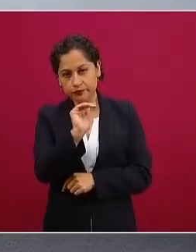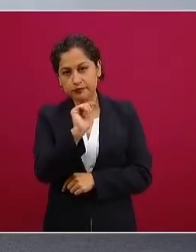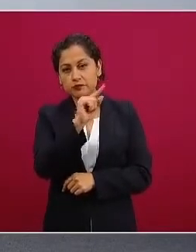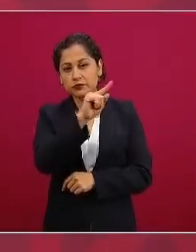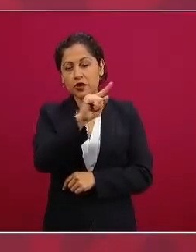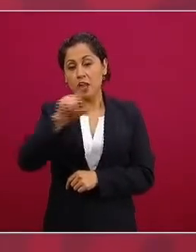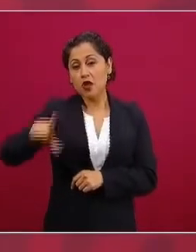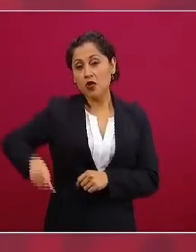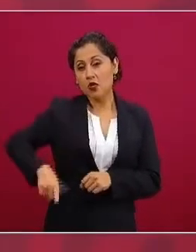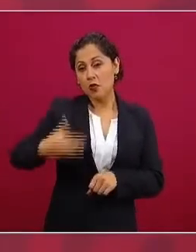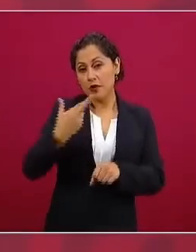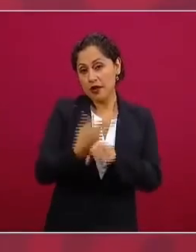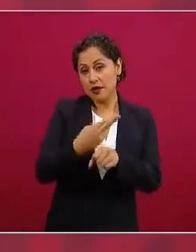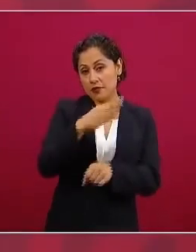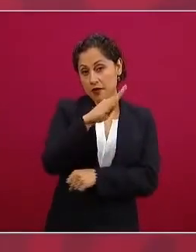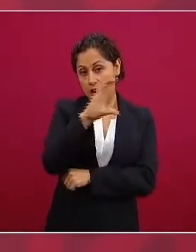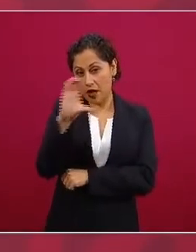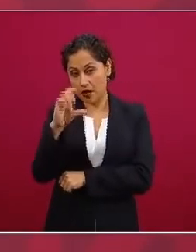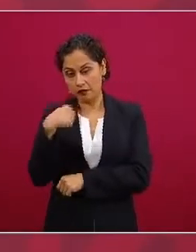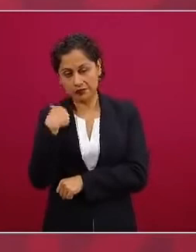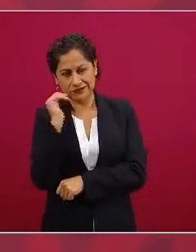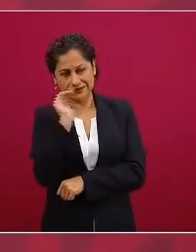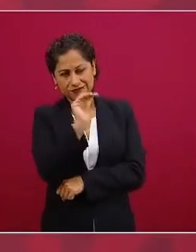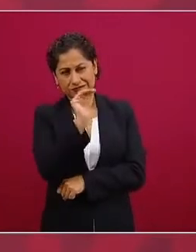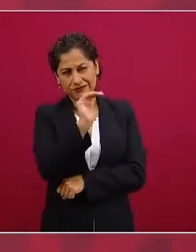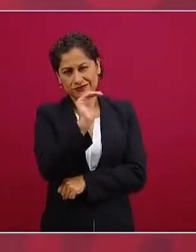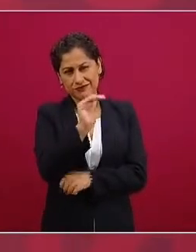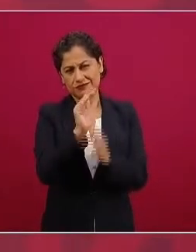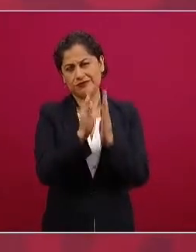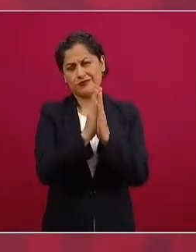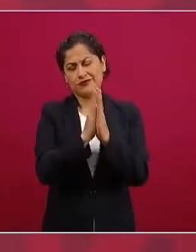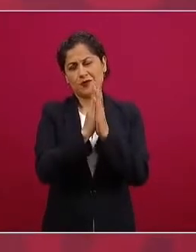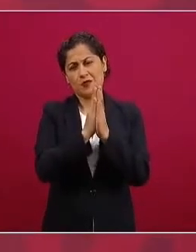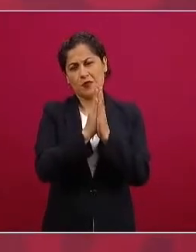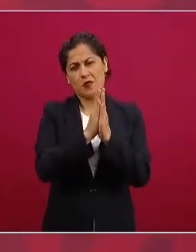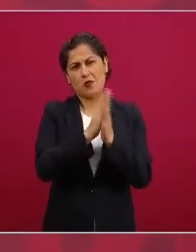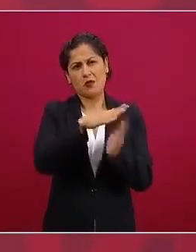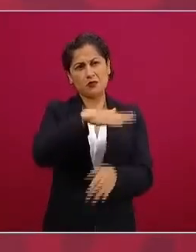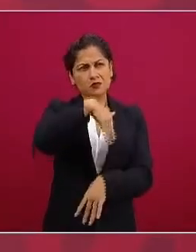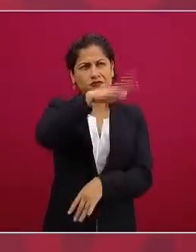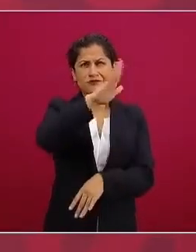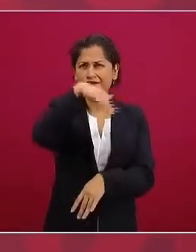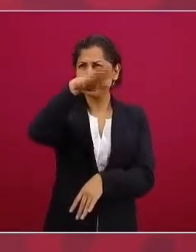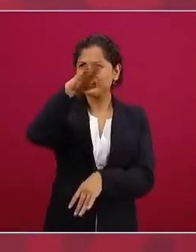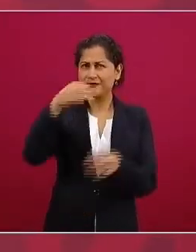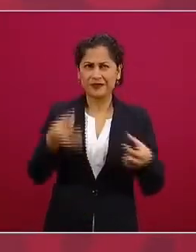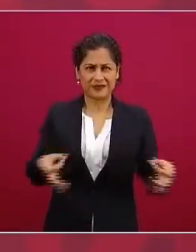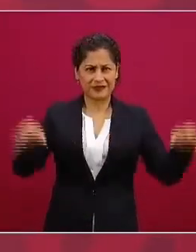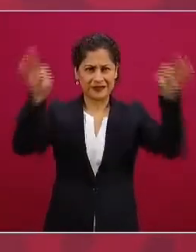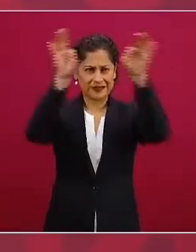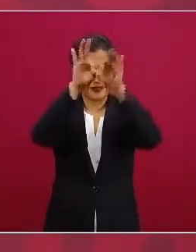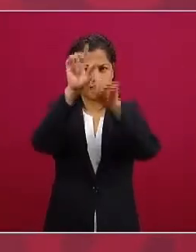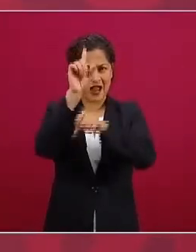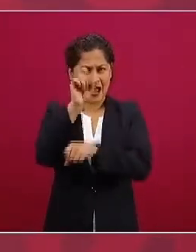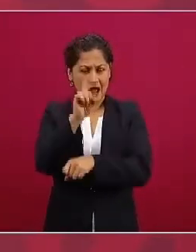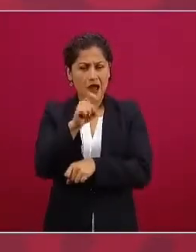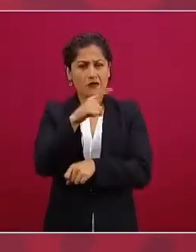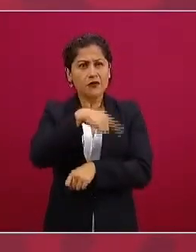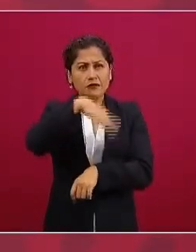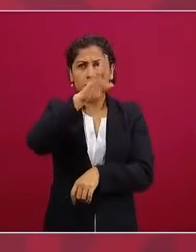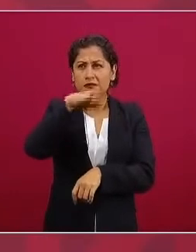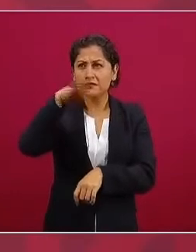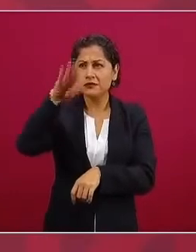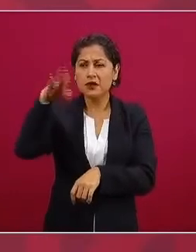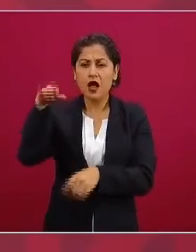gobernador de Baja California píntalo el acueducto del color de las piedras